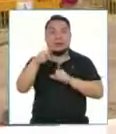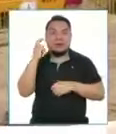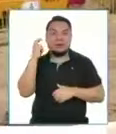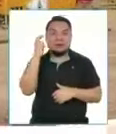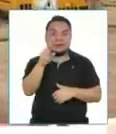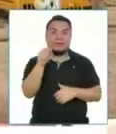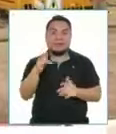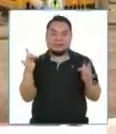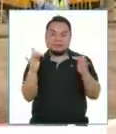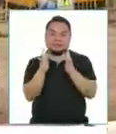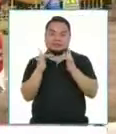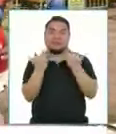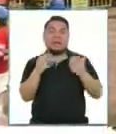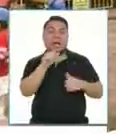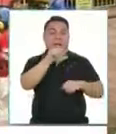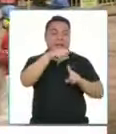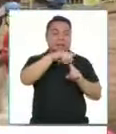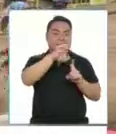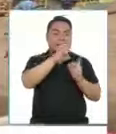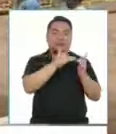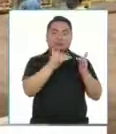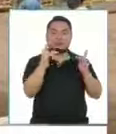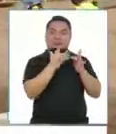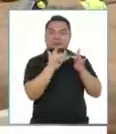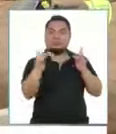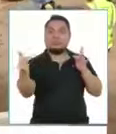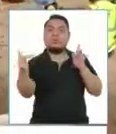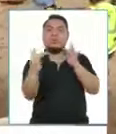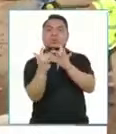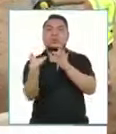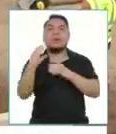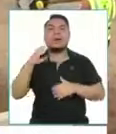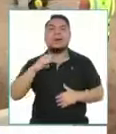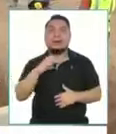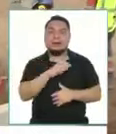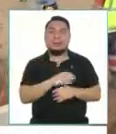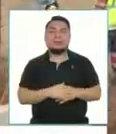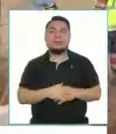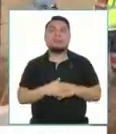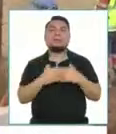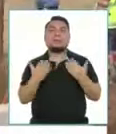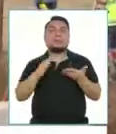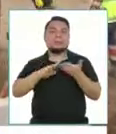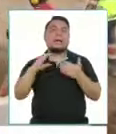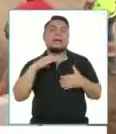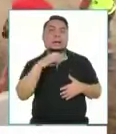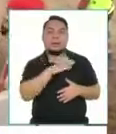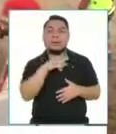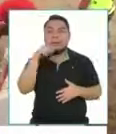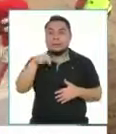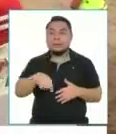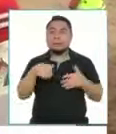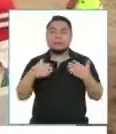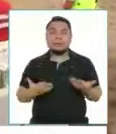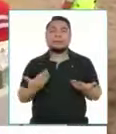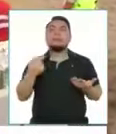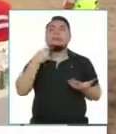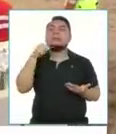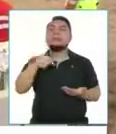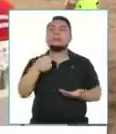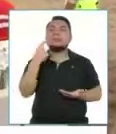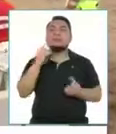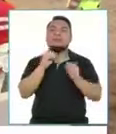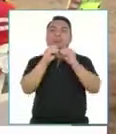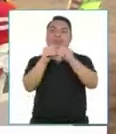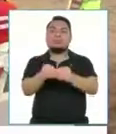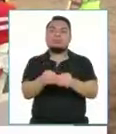que conectará los distritos de Ate con El Callao. Y en estos momentos, estamos viendo parte de lo que es la